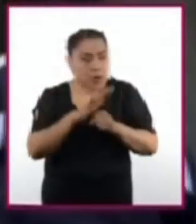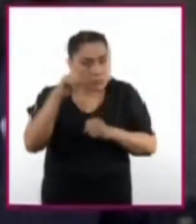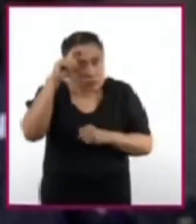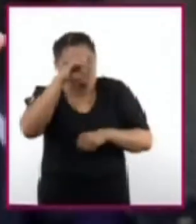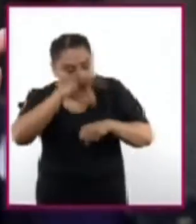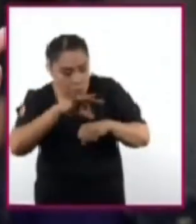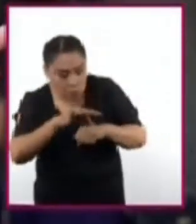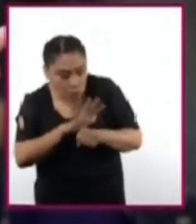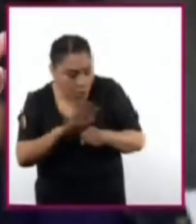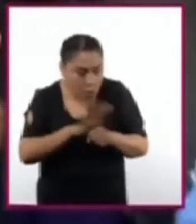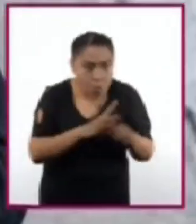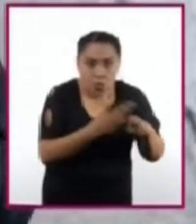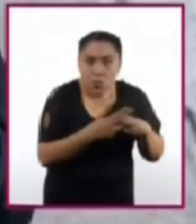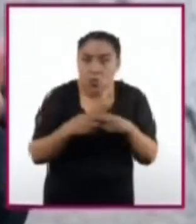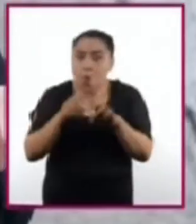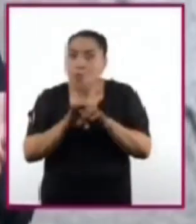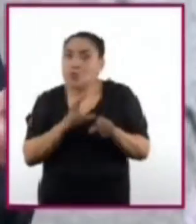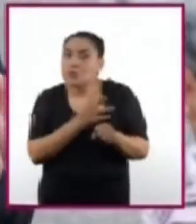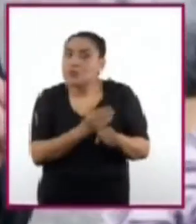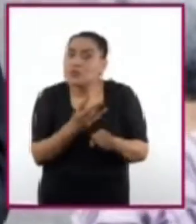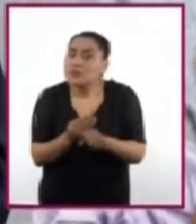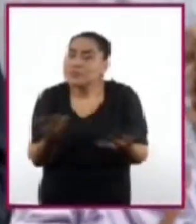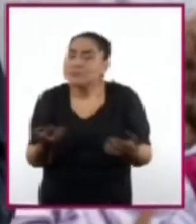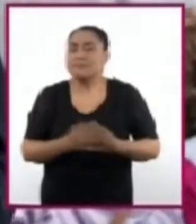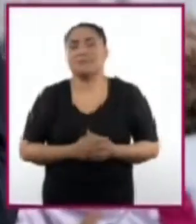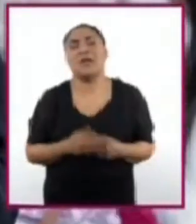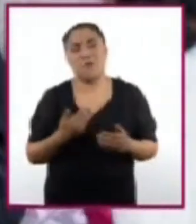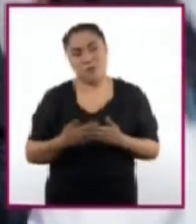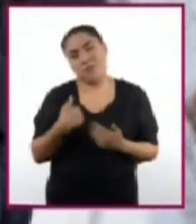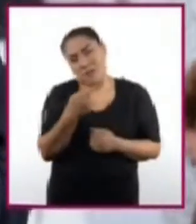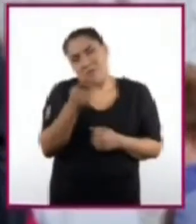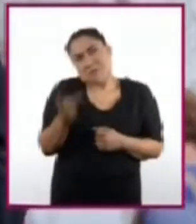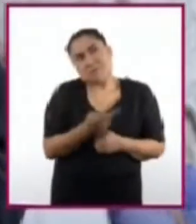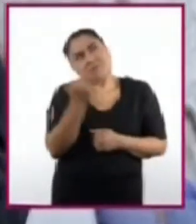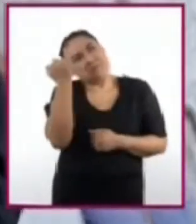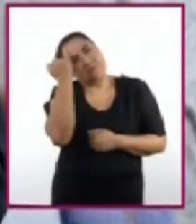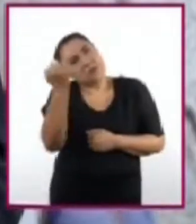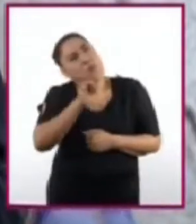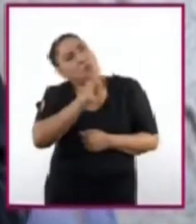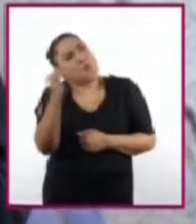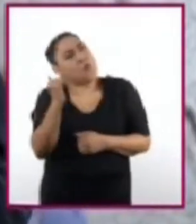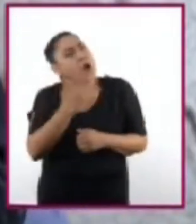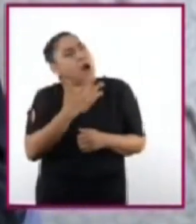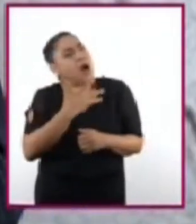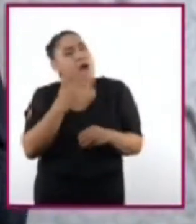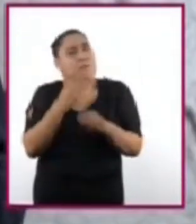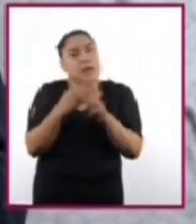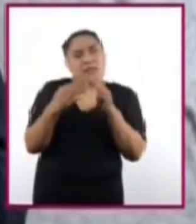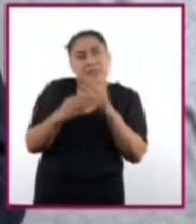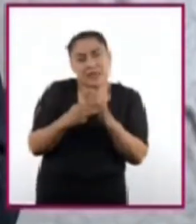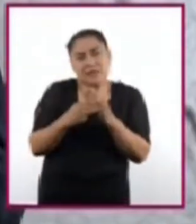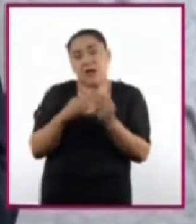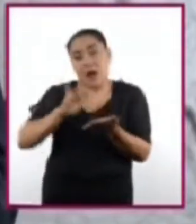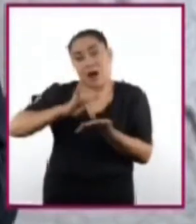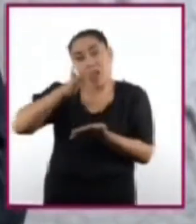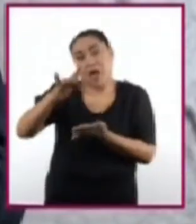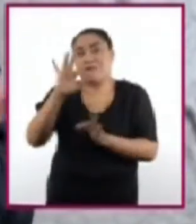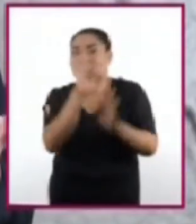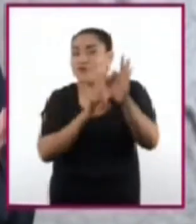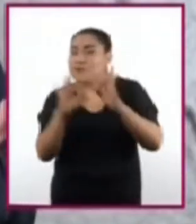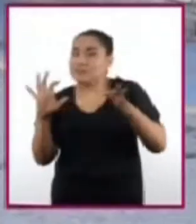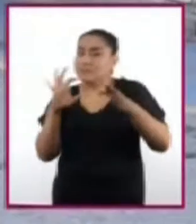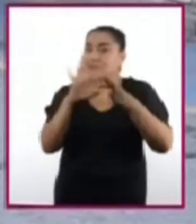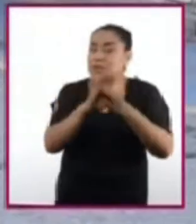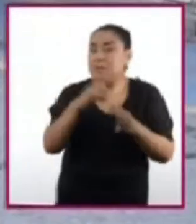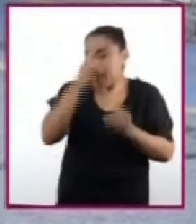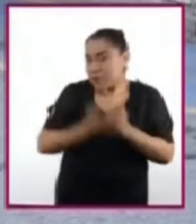reparar y de qué forma? Me pregunto, ¿cuántos aparatos más existen que, aprovechando los fenómenos físicos, ayudan a recuperar